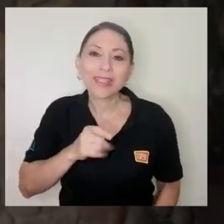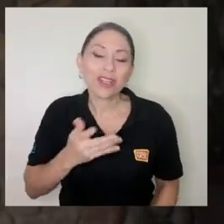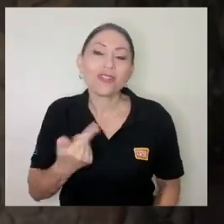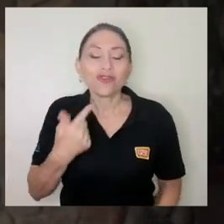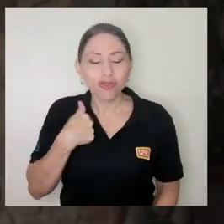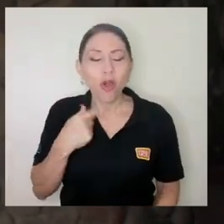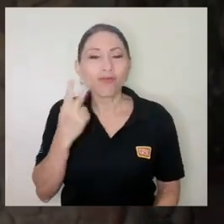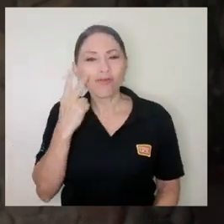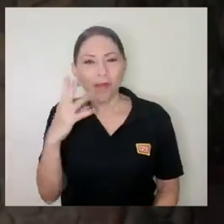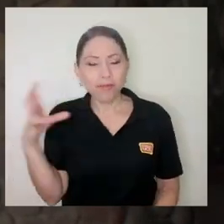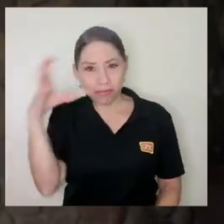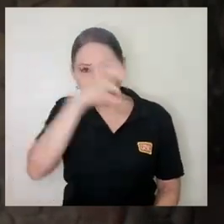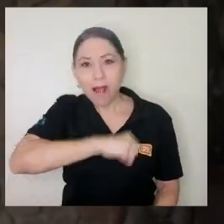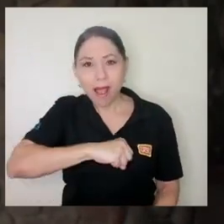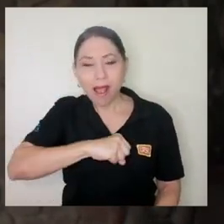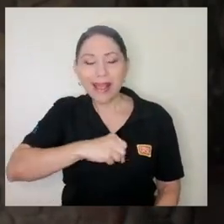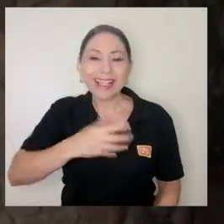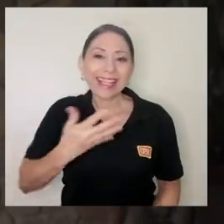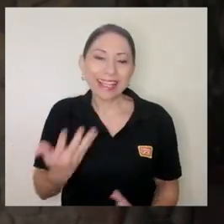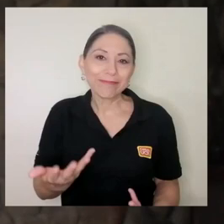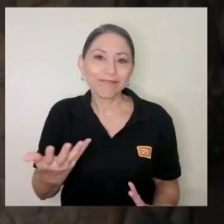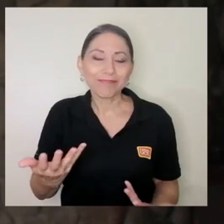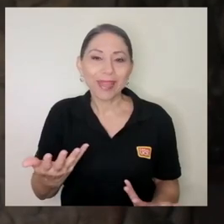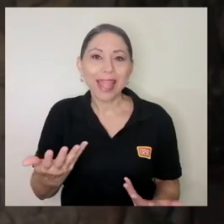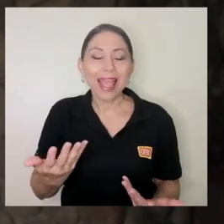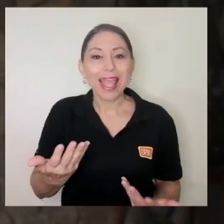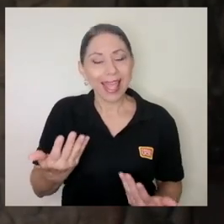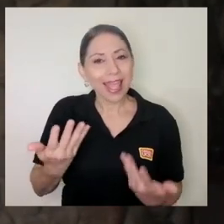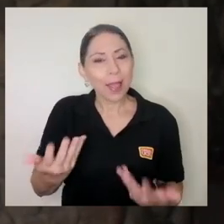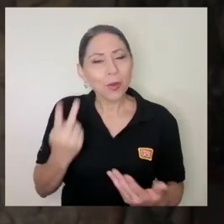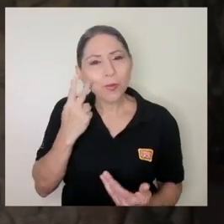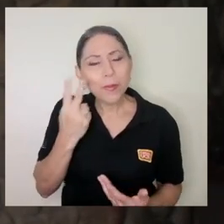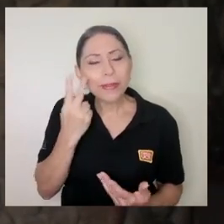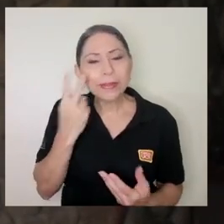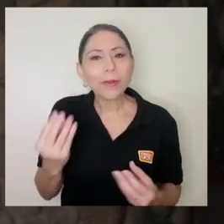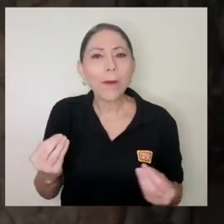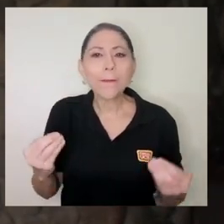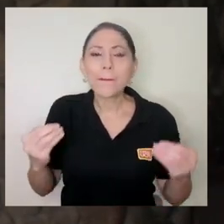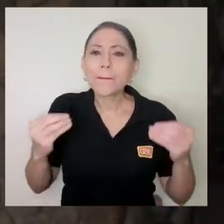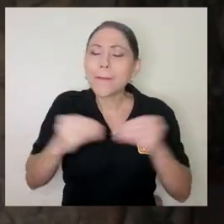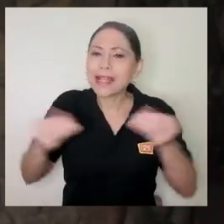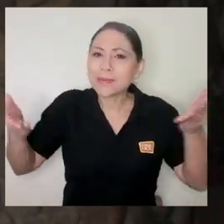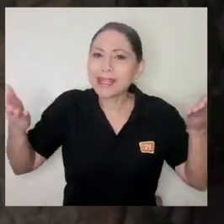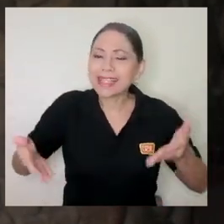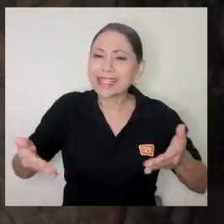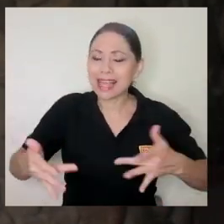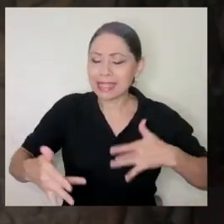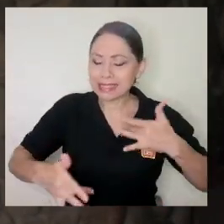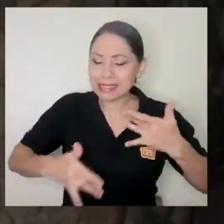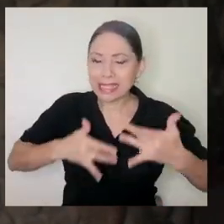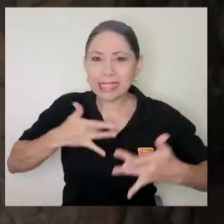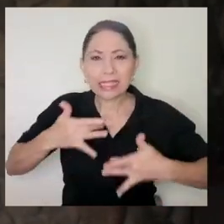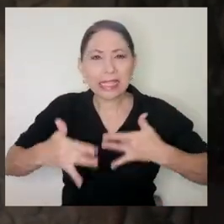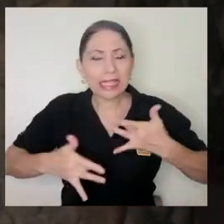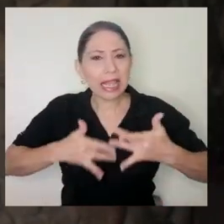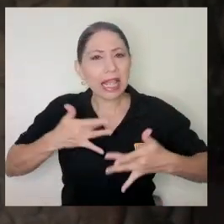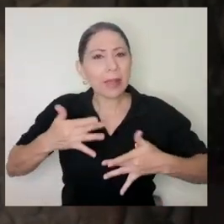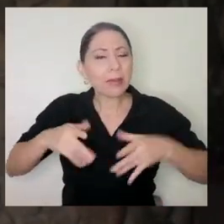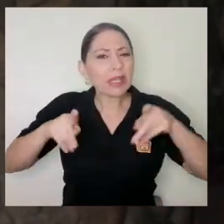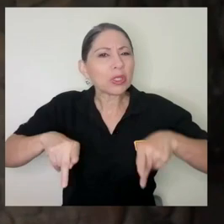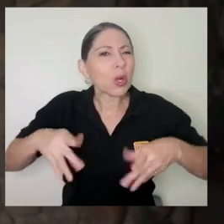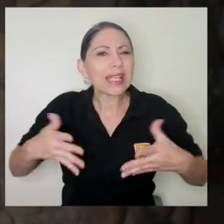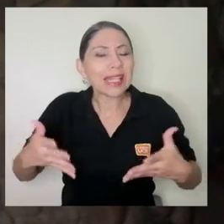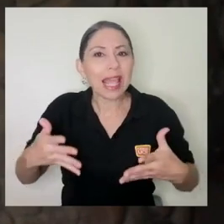Yo realmente lo que he podido observar es que hemos tenido, digamos, hemos encontrado una mayor presencia de sintomatología